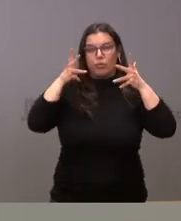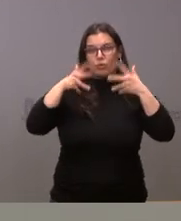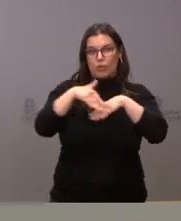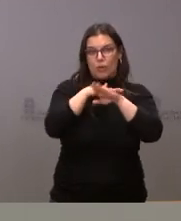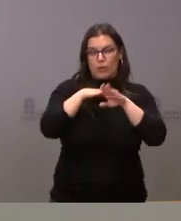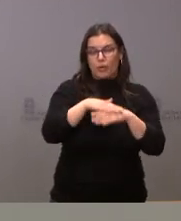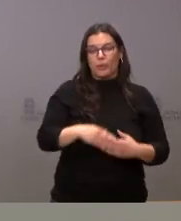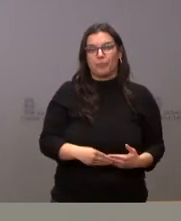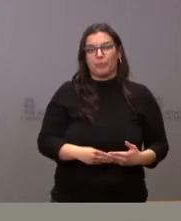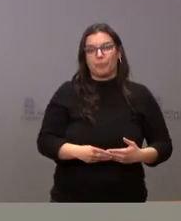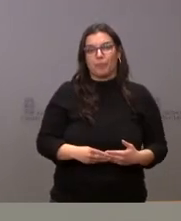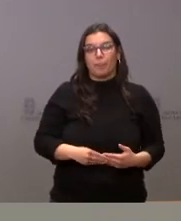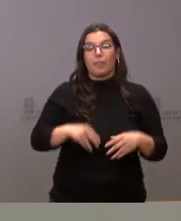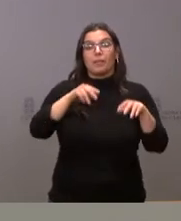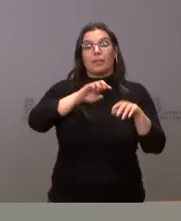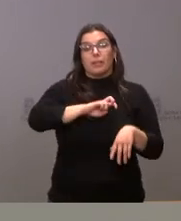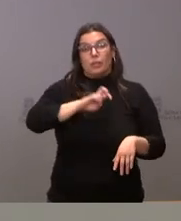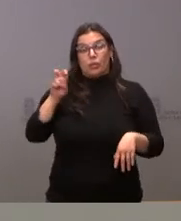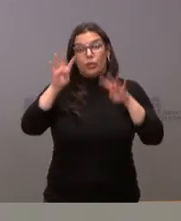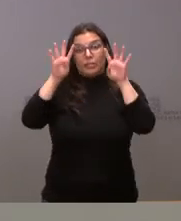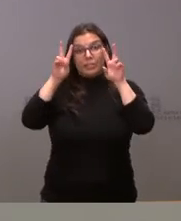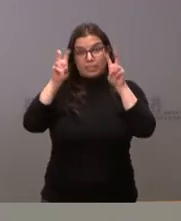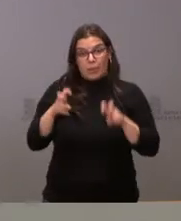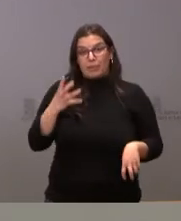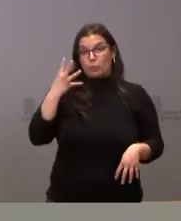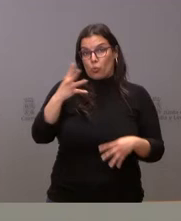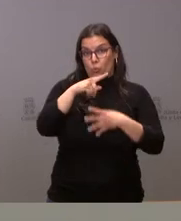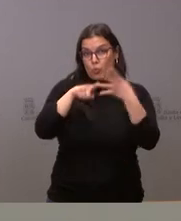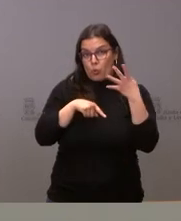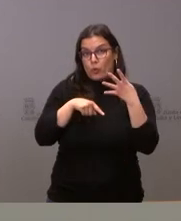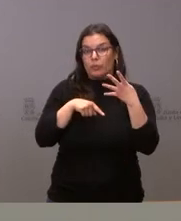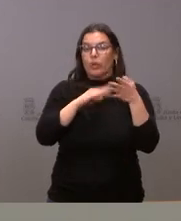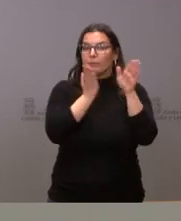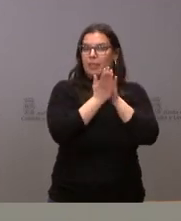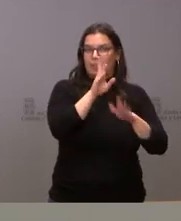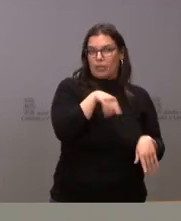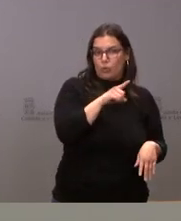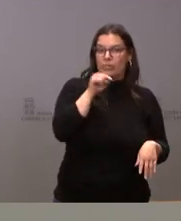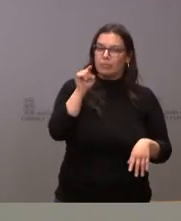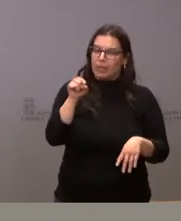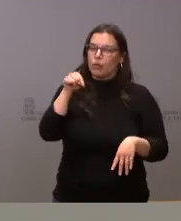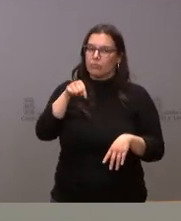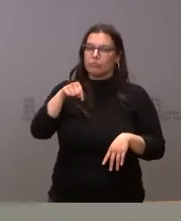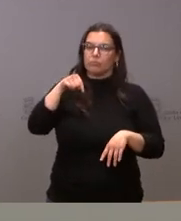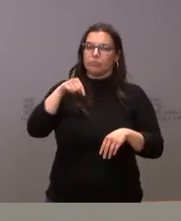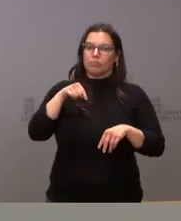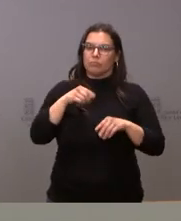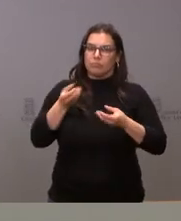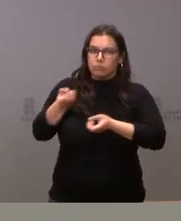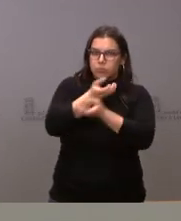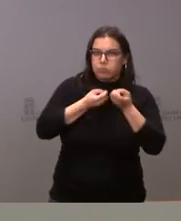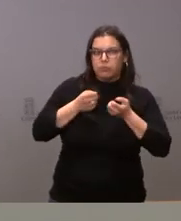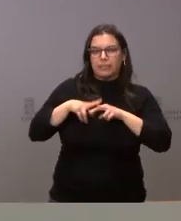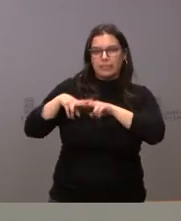Sí les señalo cuatro temas que, aunque no son objeto de expedientes, sí que han sido objeto de análisis y de